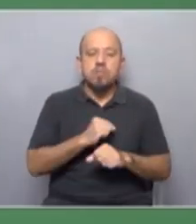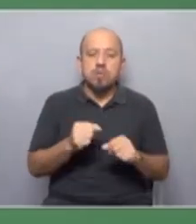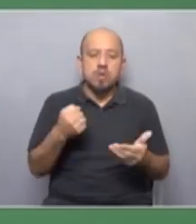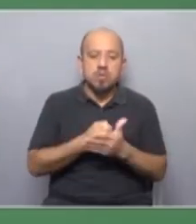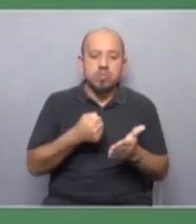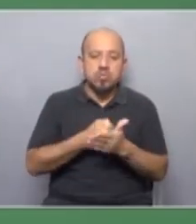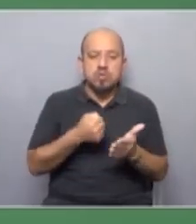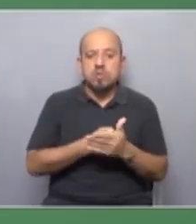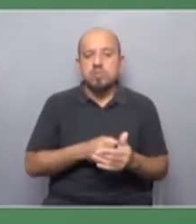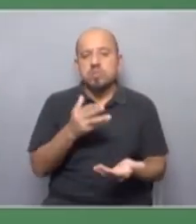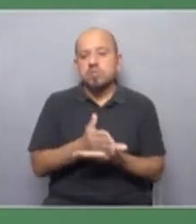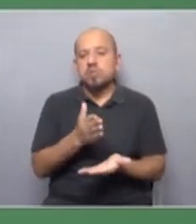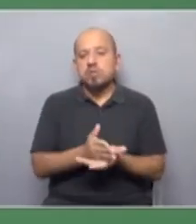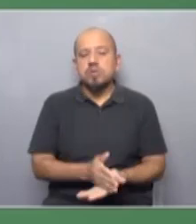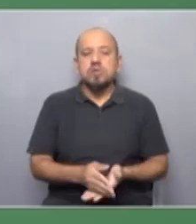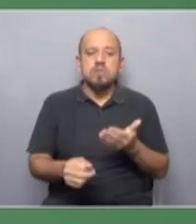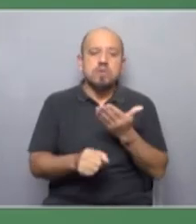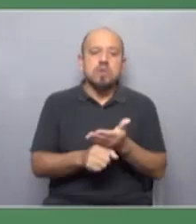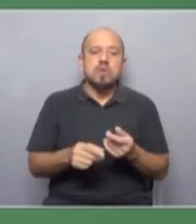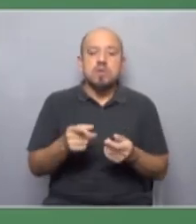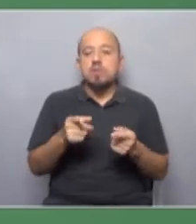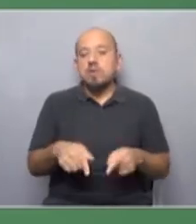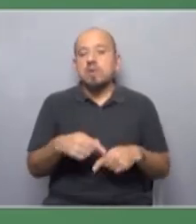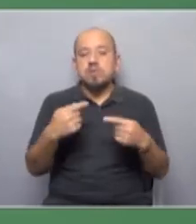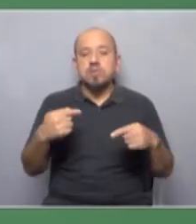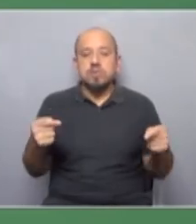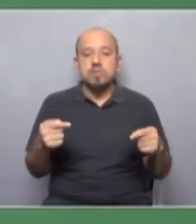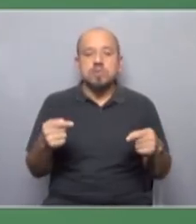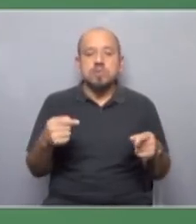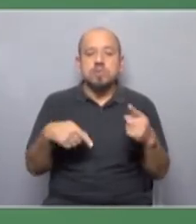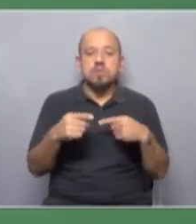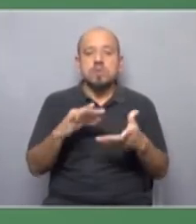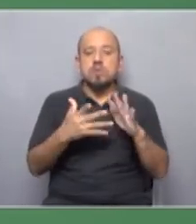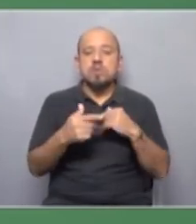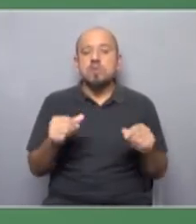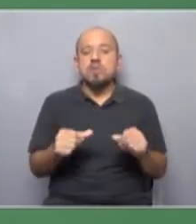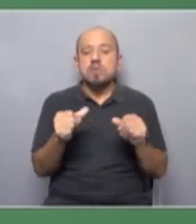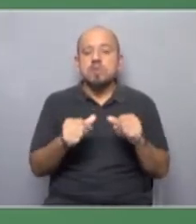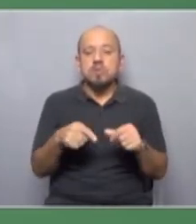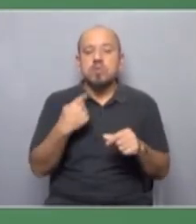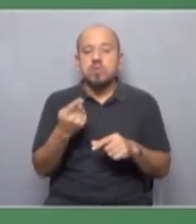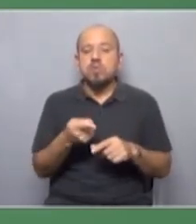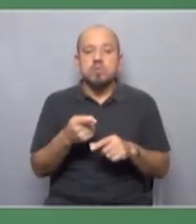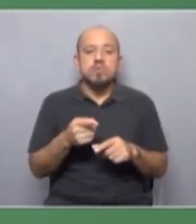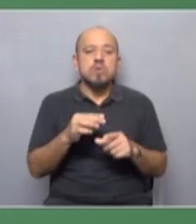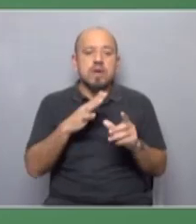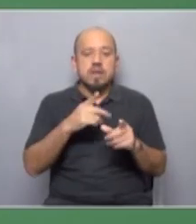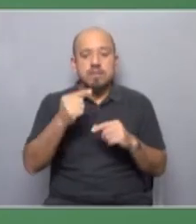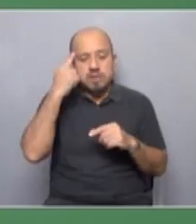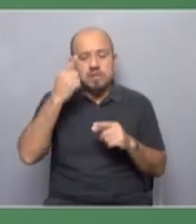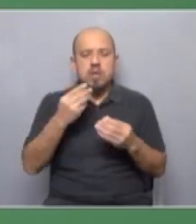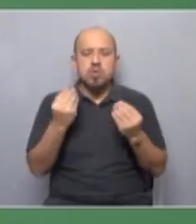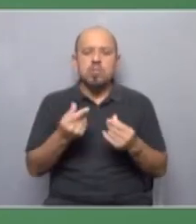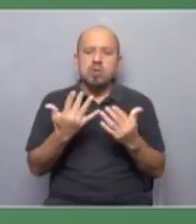por sus derechos donde puedan hacer sus demandas y pedir sus reivindicaciones de la manera que lo hacen otros sectores y también hay que pensar en eso cómo